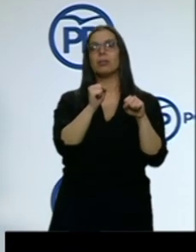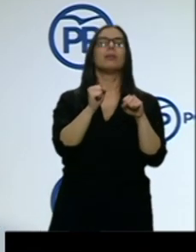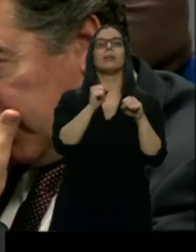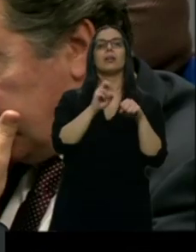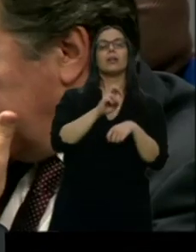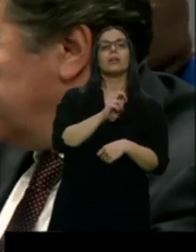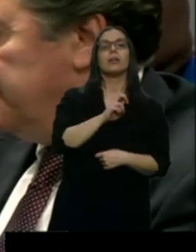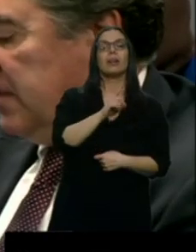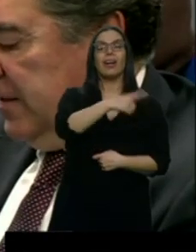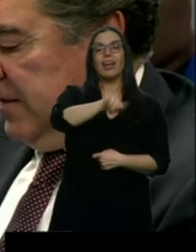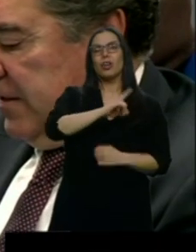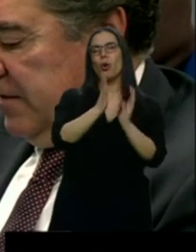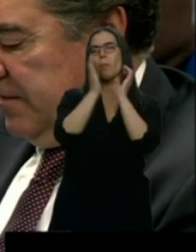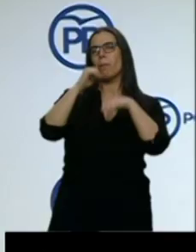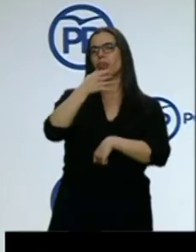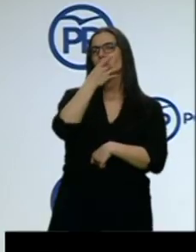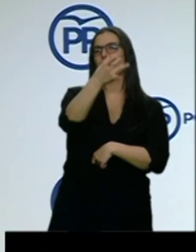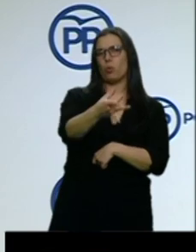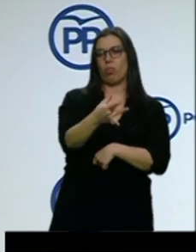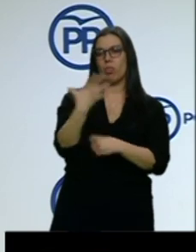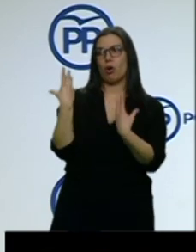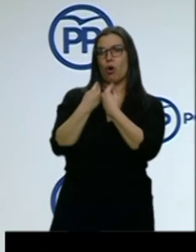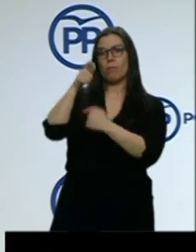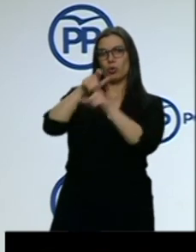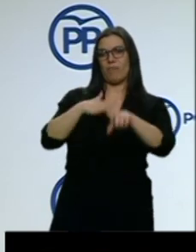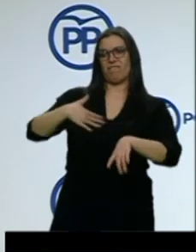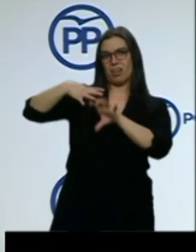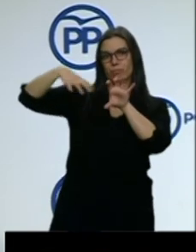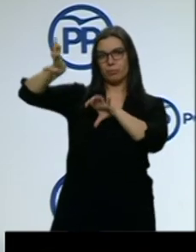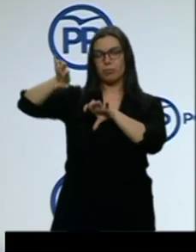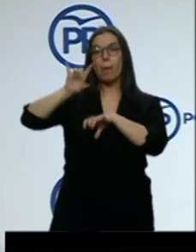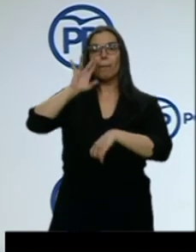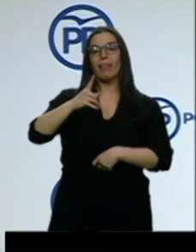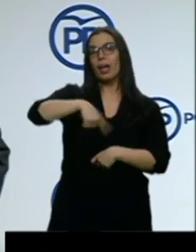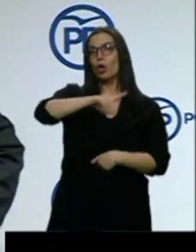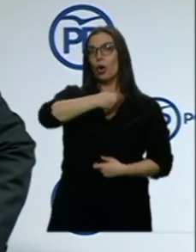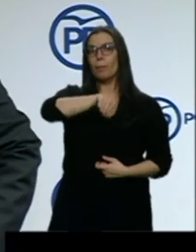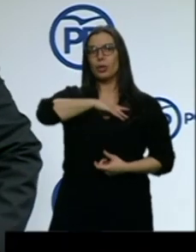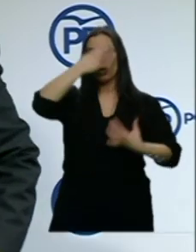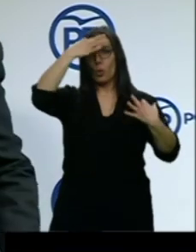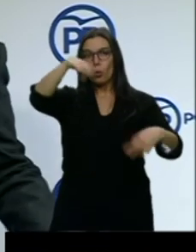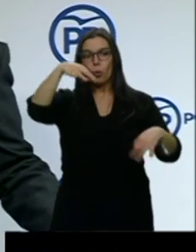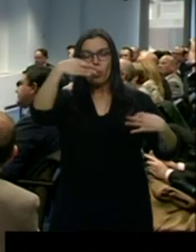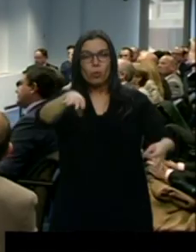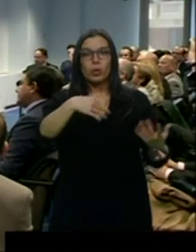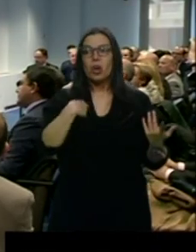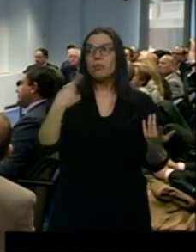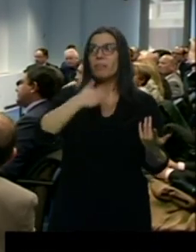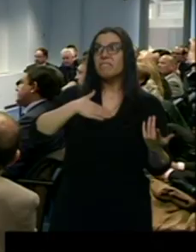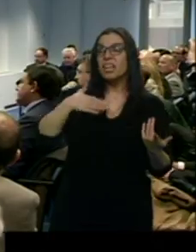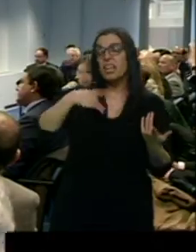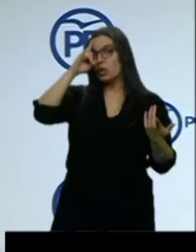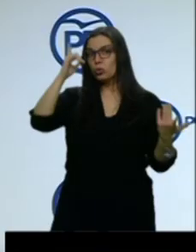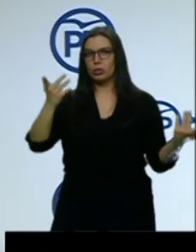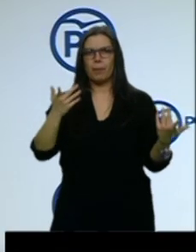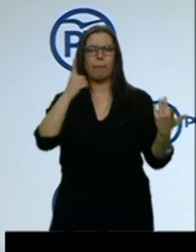separatistas. Parece que eran los únicos españoles que no se habían enterado de cuáles eran las pretensiones de los separatistas. Quitar las